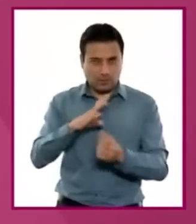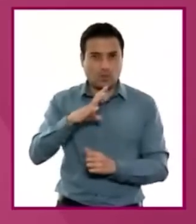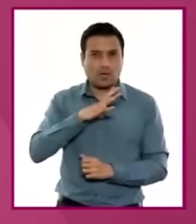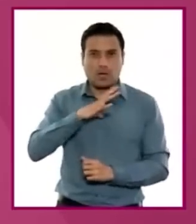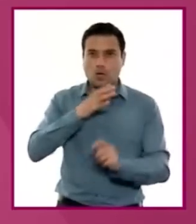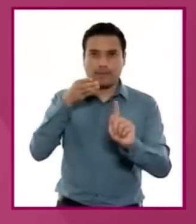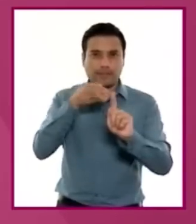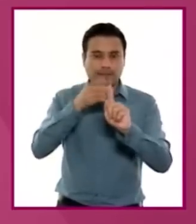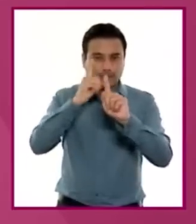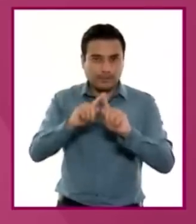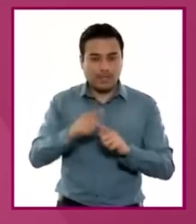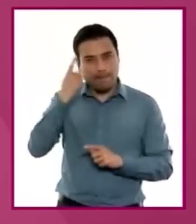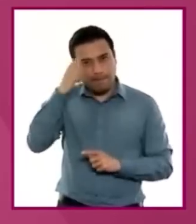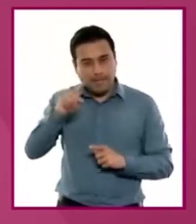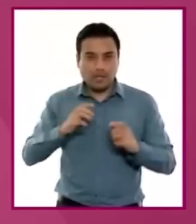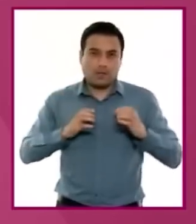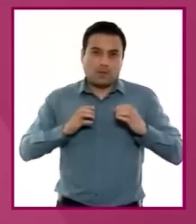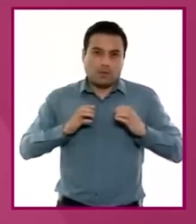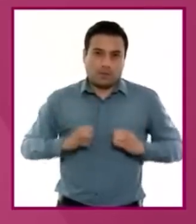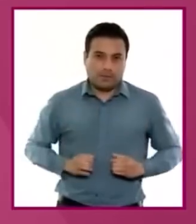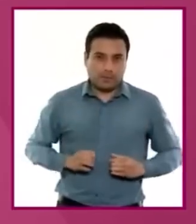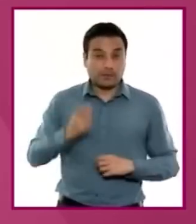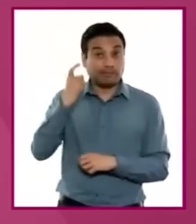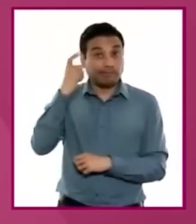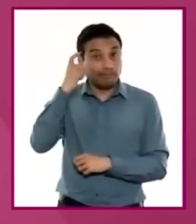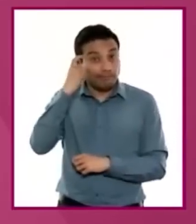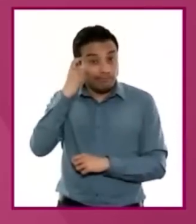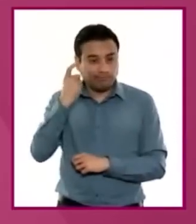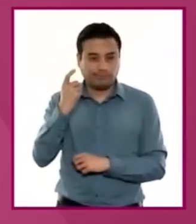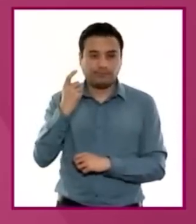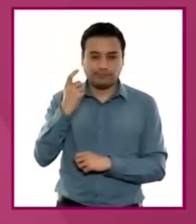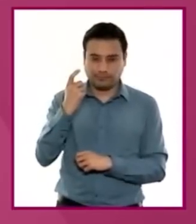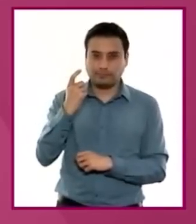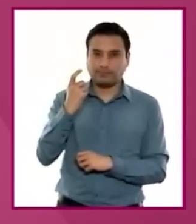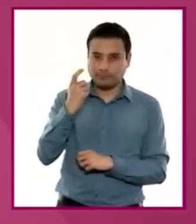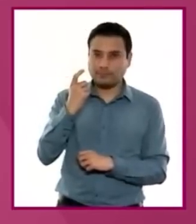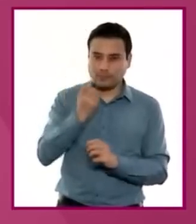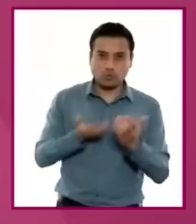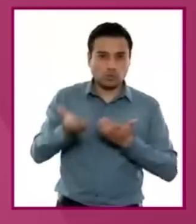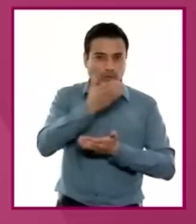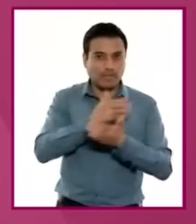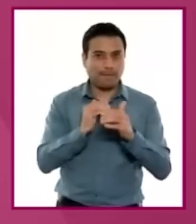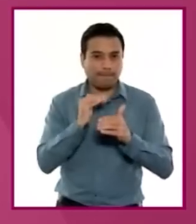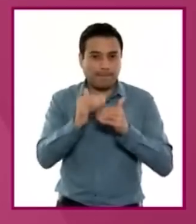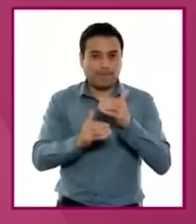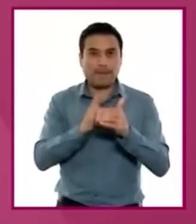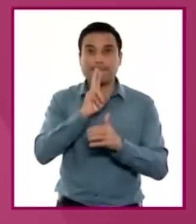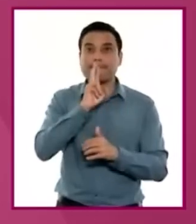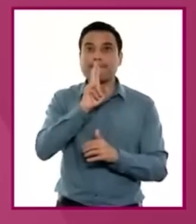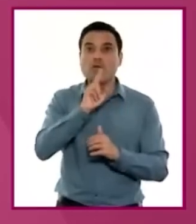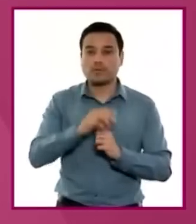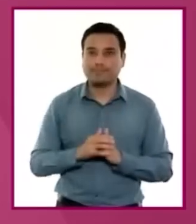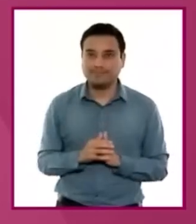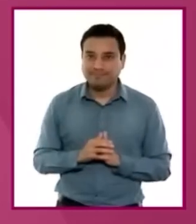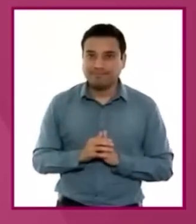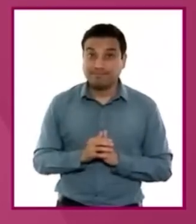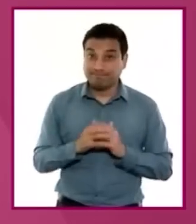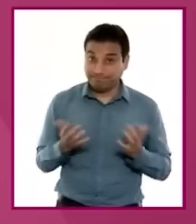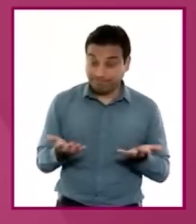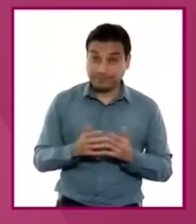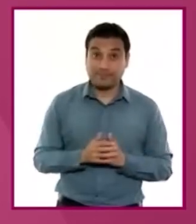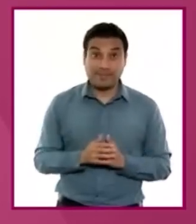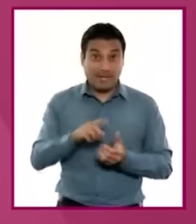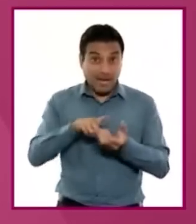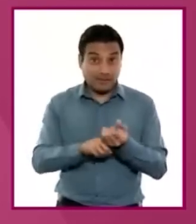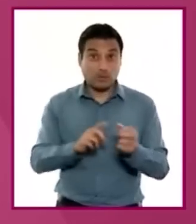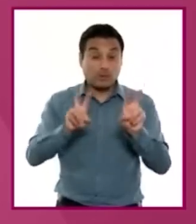físico, psicológico y social de niñas, niños y adolescentes, por lo que los contenidos y la forma